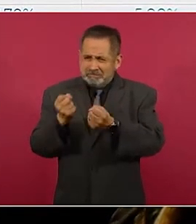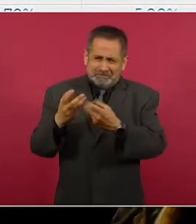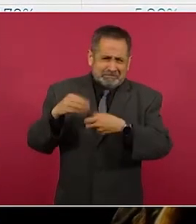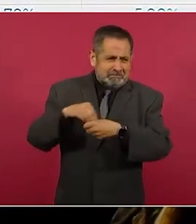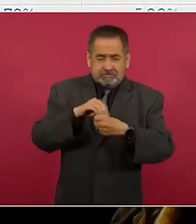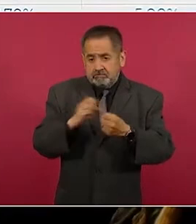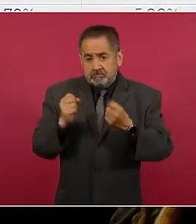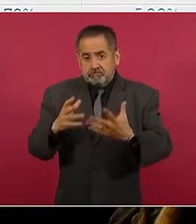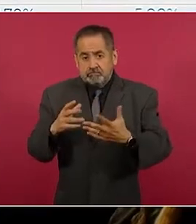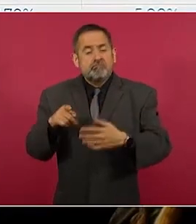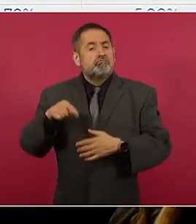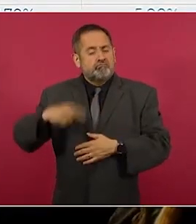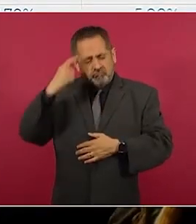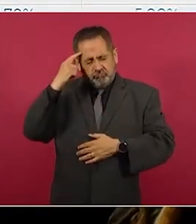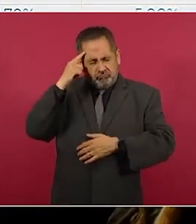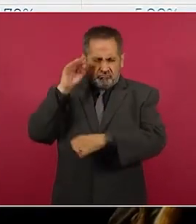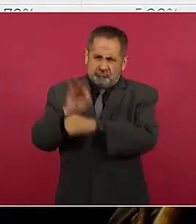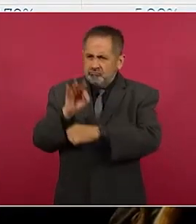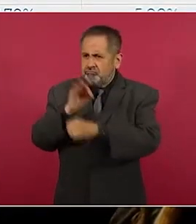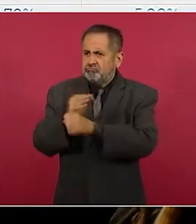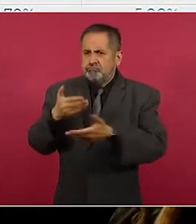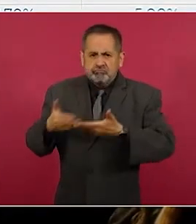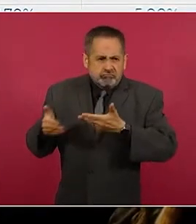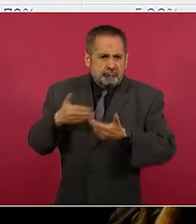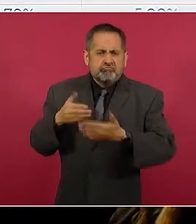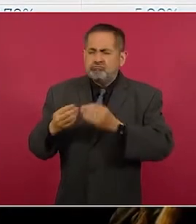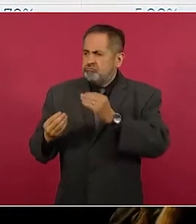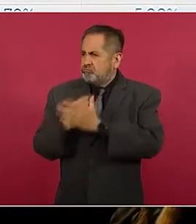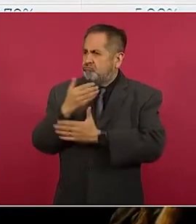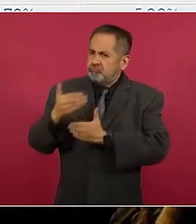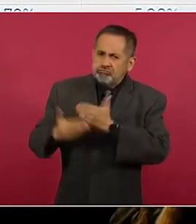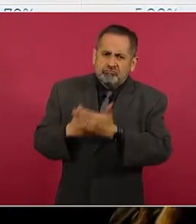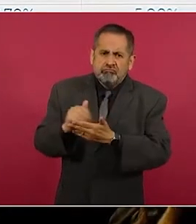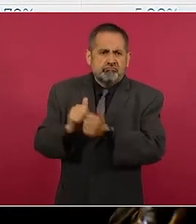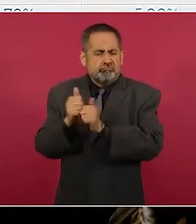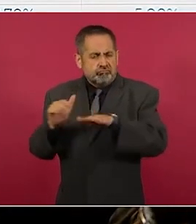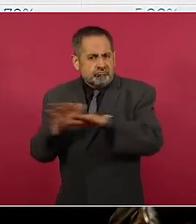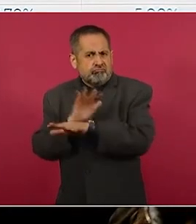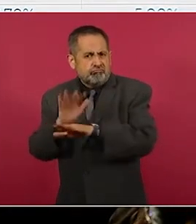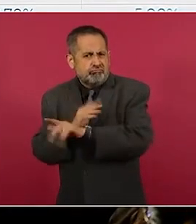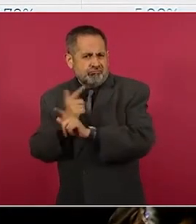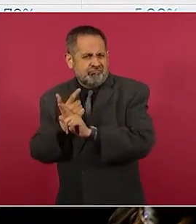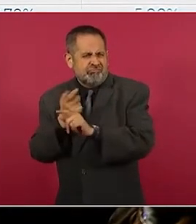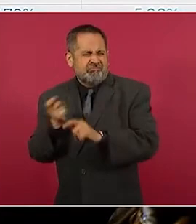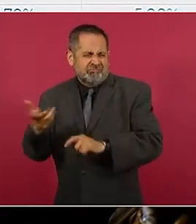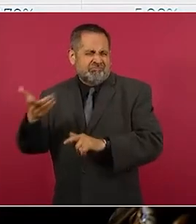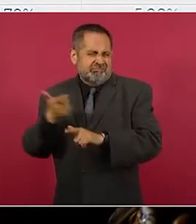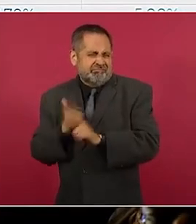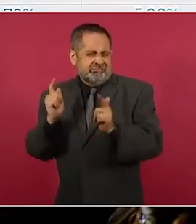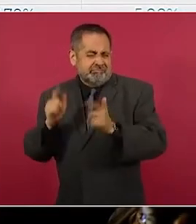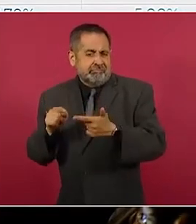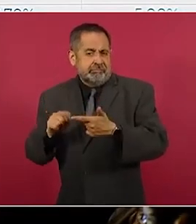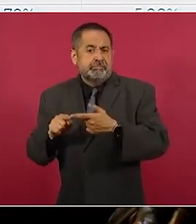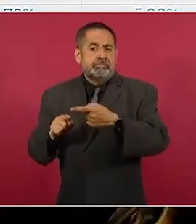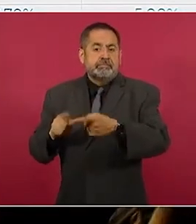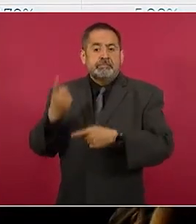liberal, progresista, 177 mil